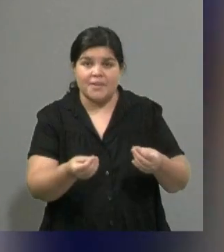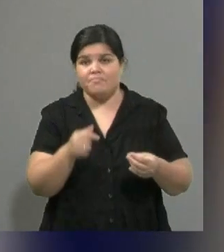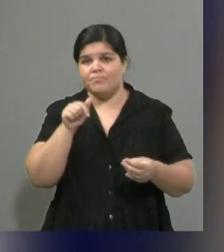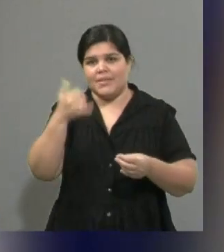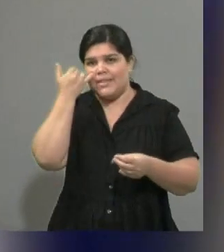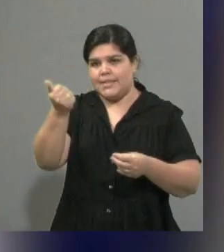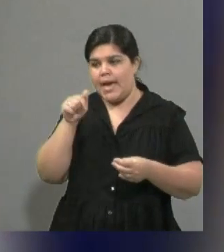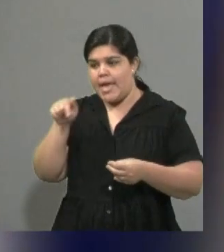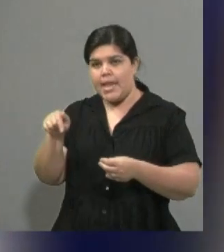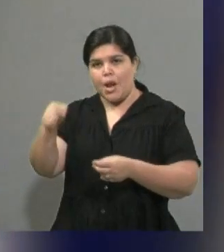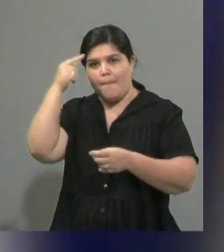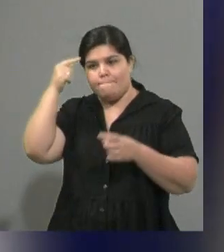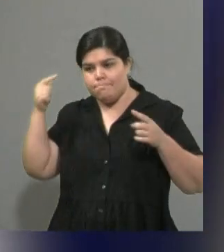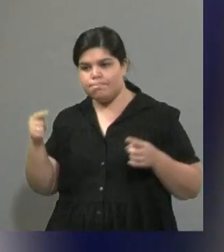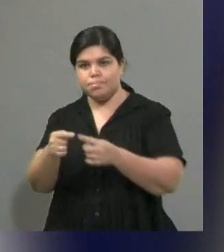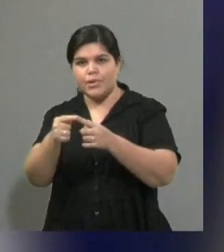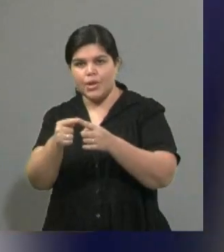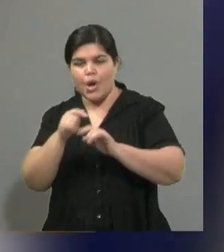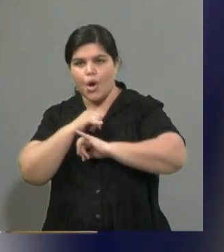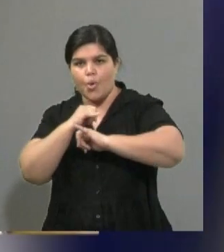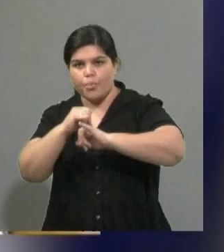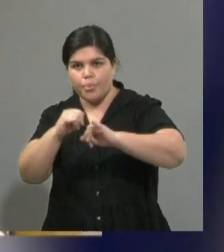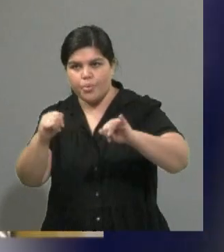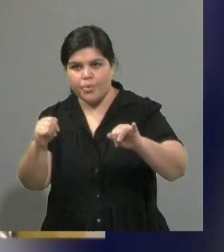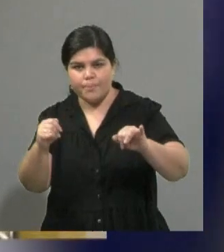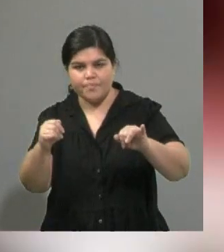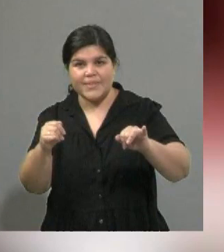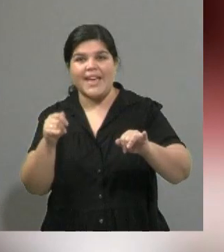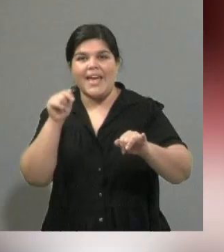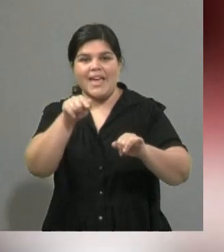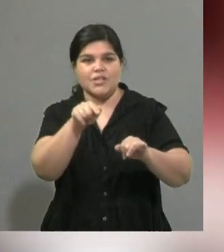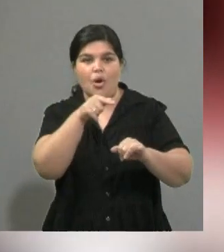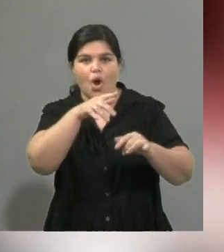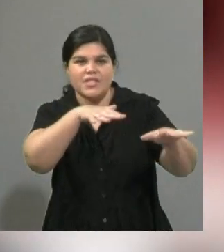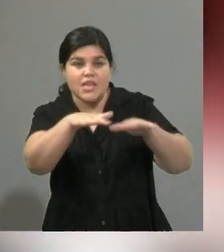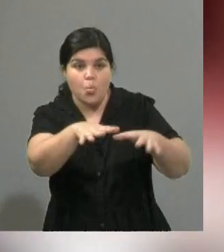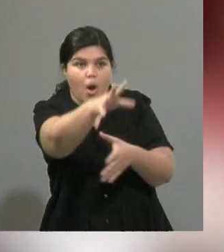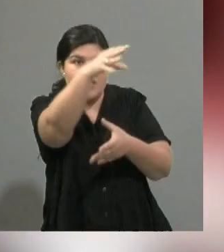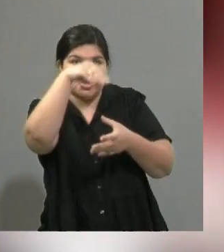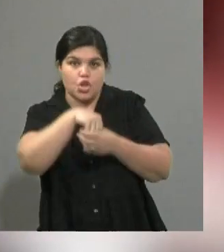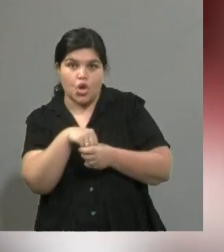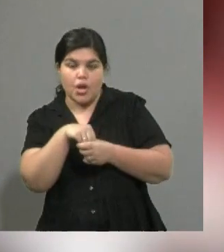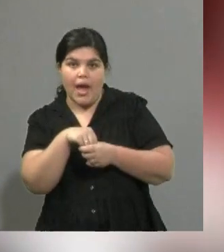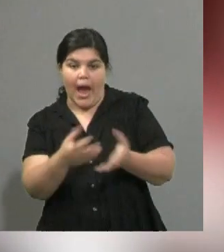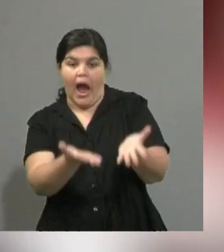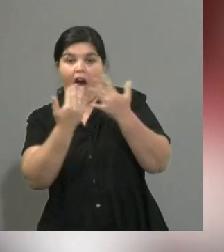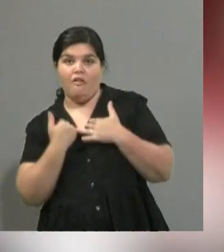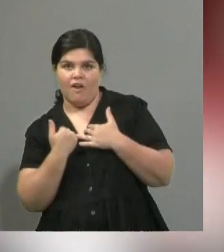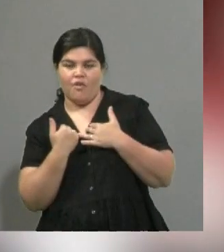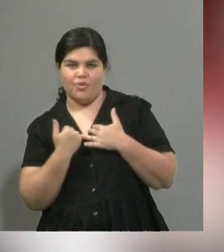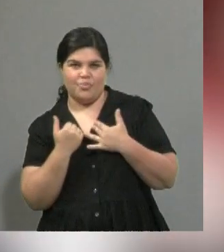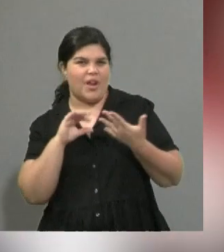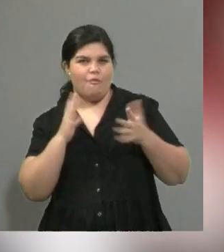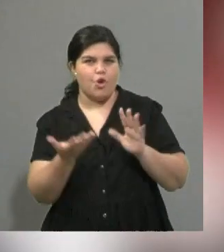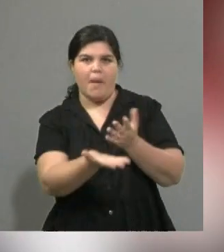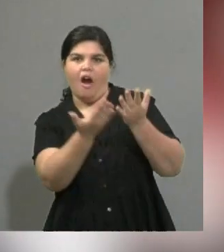electoral porque realmente la imagen de Sebastián Piñera está muy afectada. Si bien Sebastián Piñera no se presenta en las elecciones, sí está su delfín.